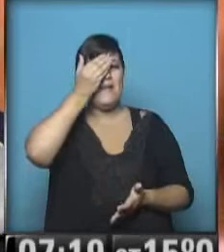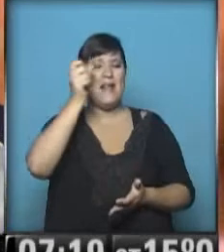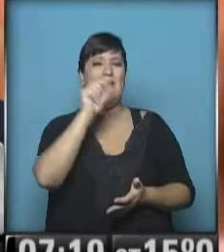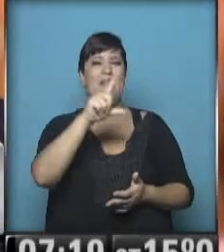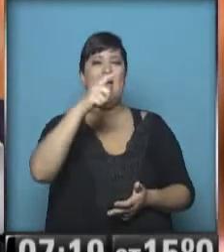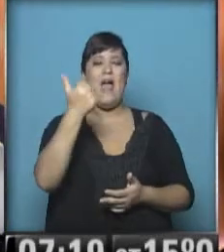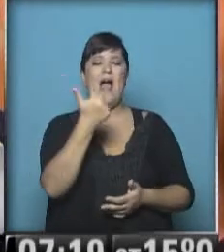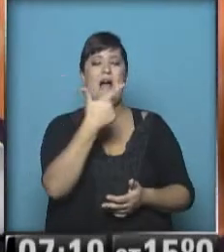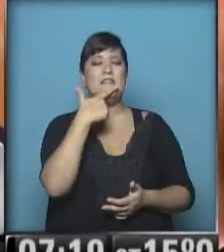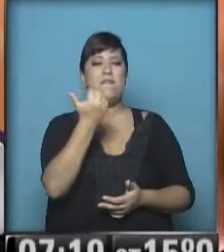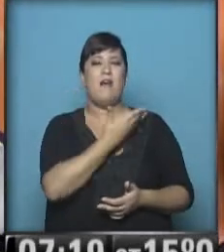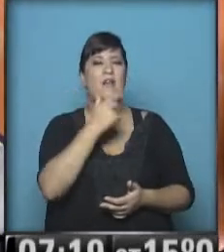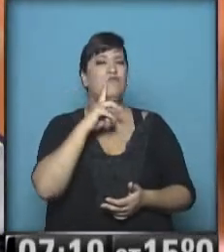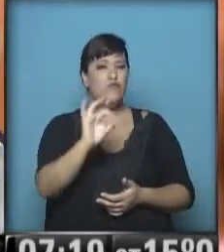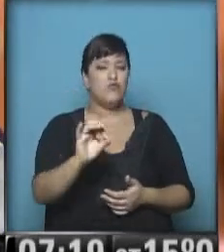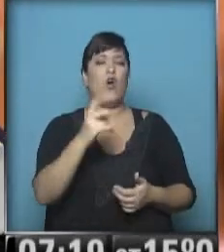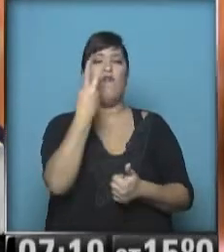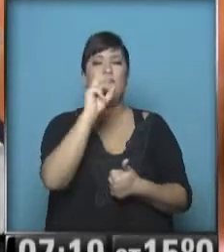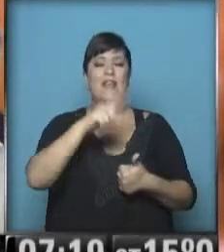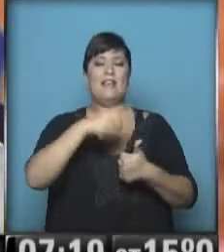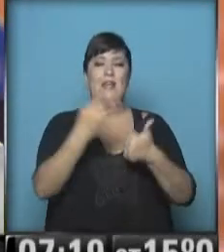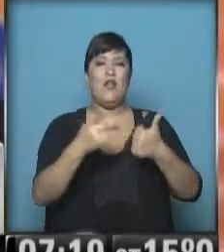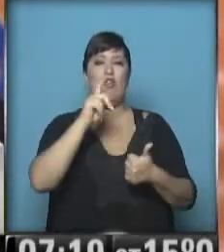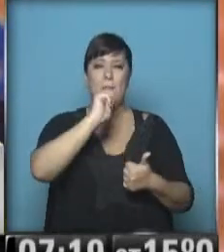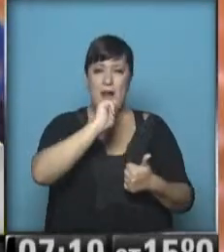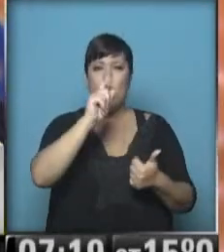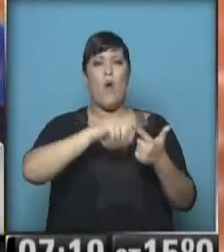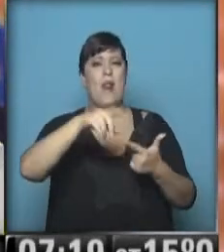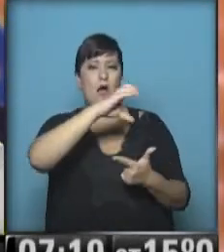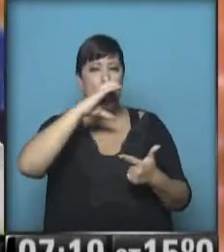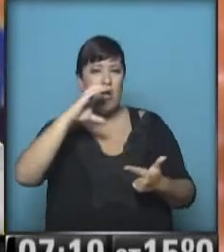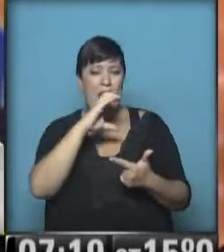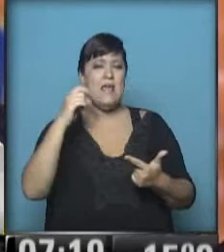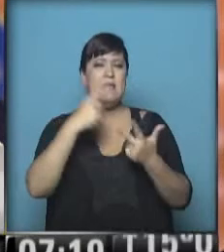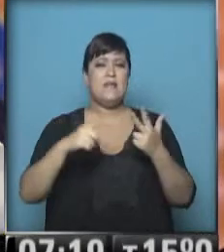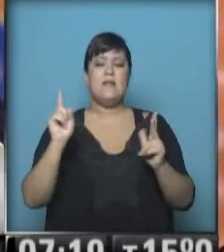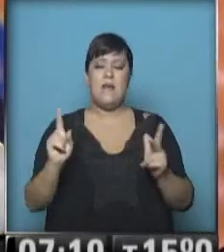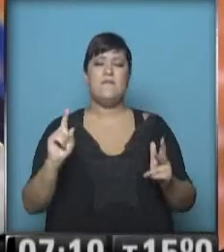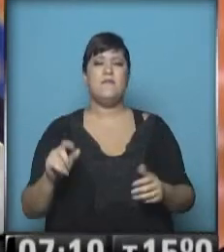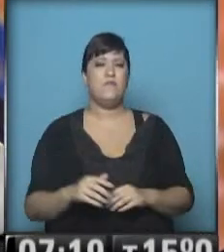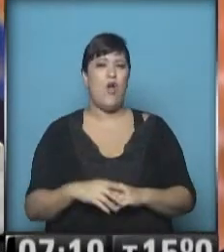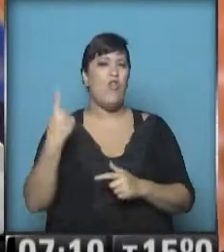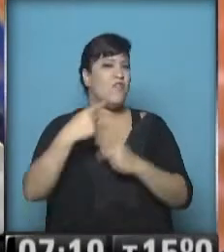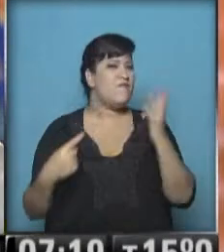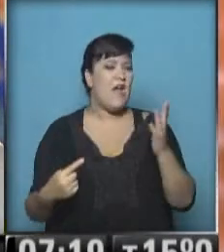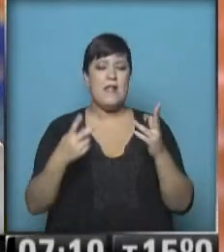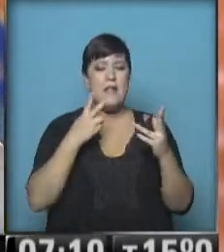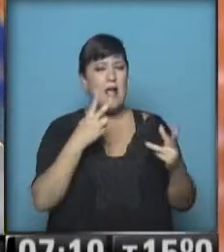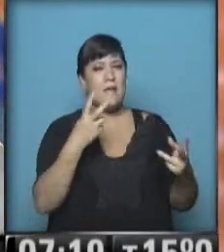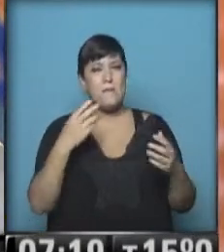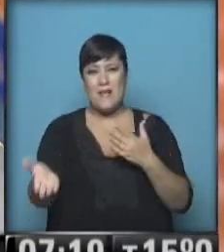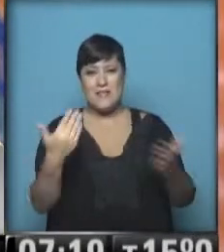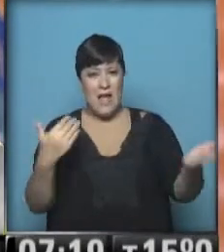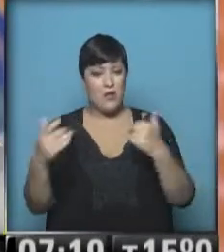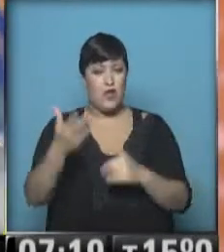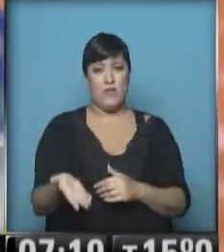50 kilos de marihuana, 20 de cocaína, también aparecieron armas de fuego que fueron secuestradas en diferentes procedimientos que se dieron el día de